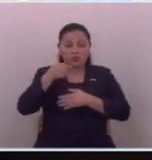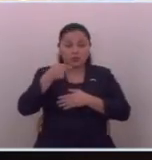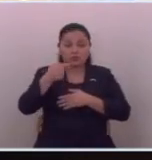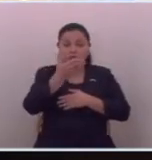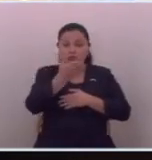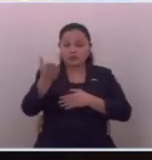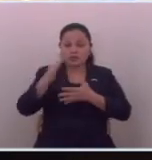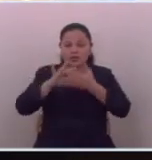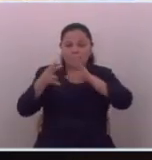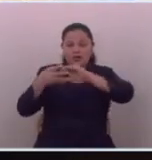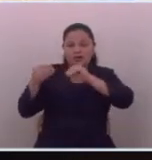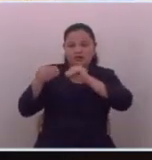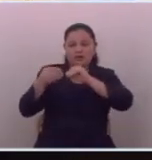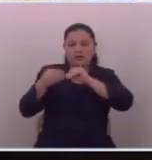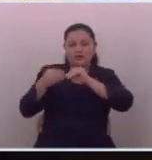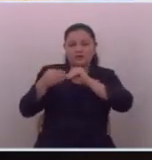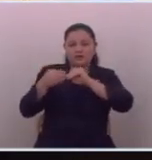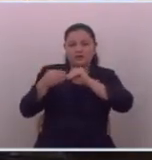hablando